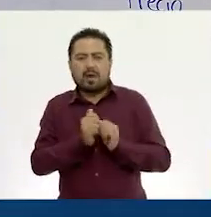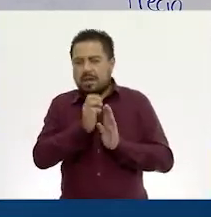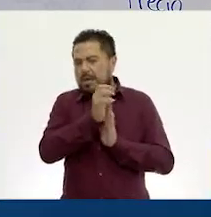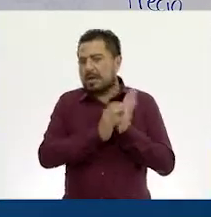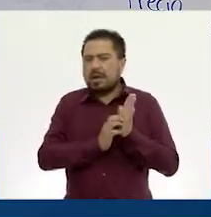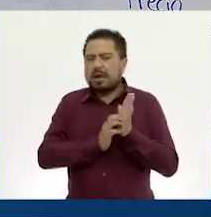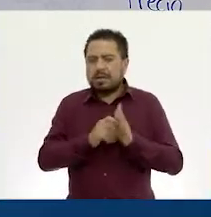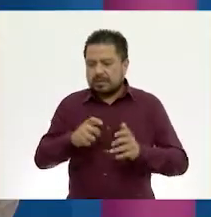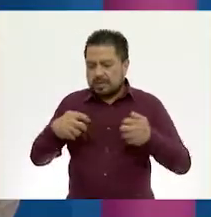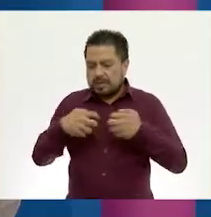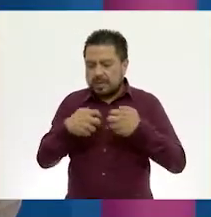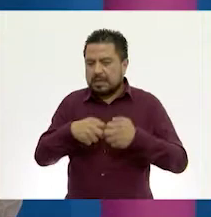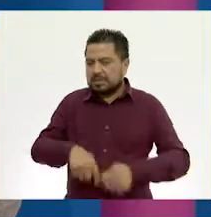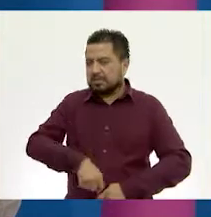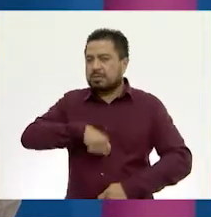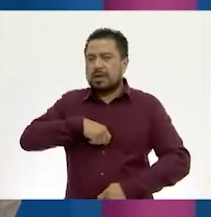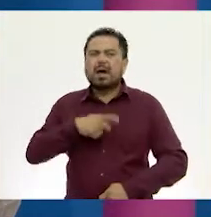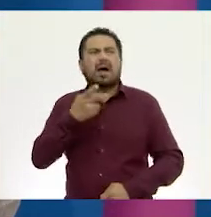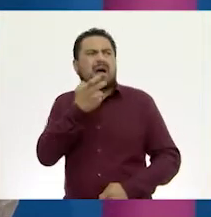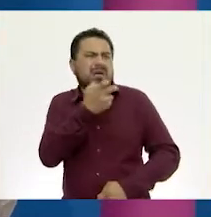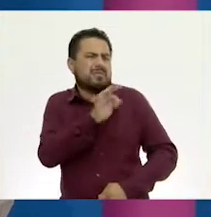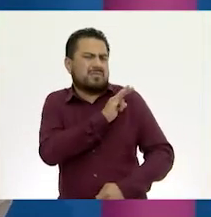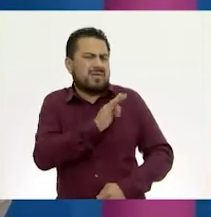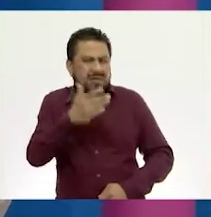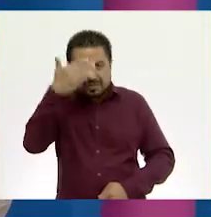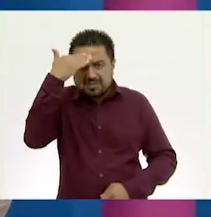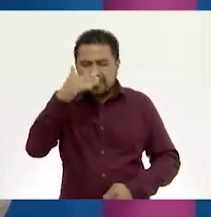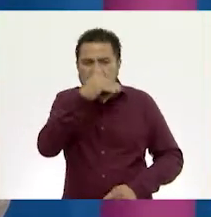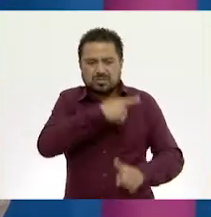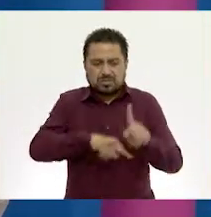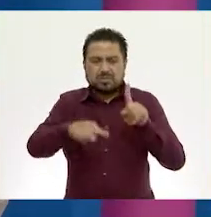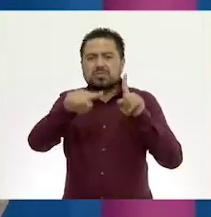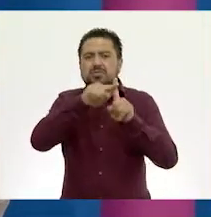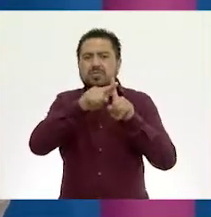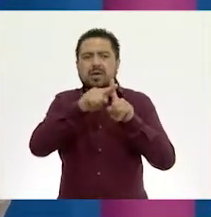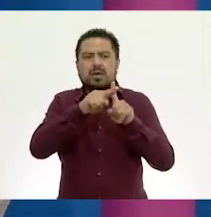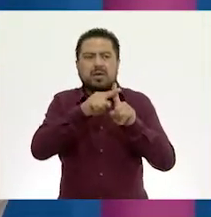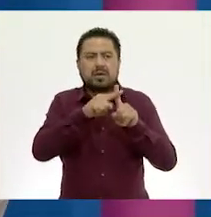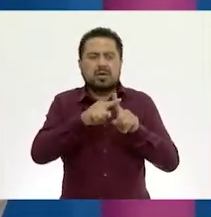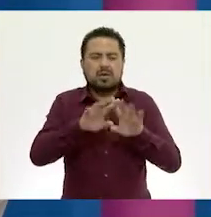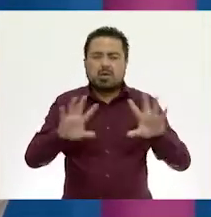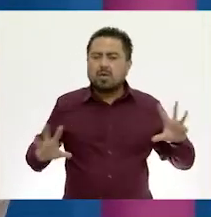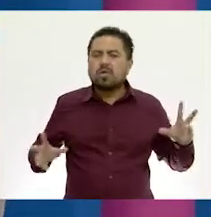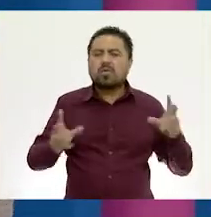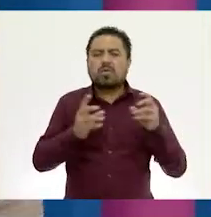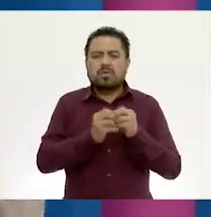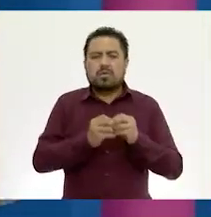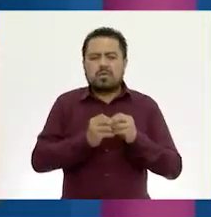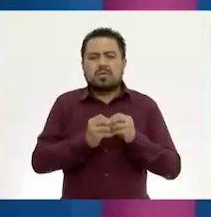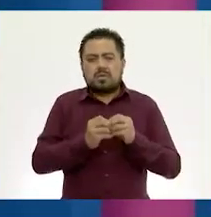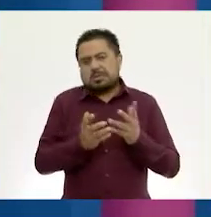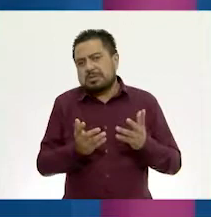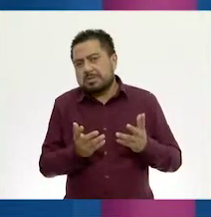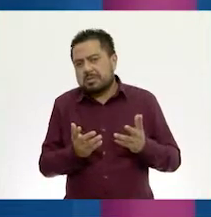Ah, pues, eso lo podríamos saber sumando el total del 10